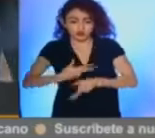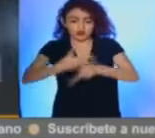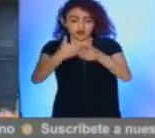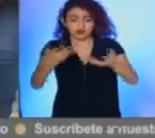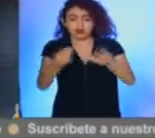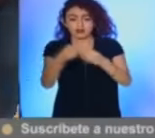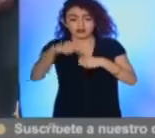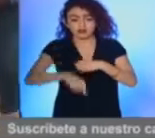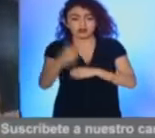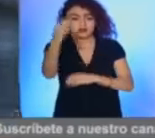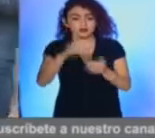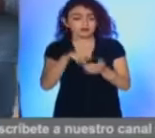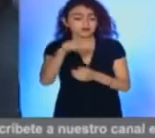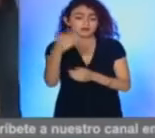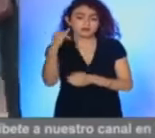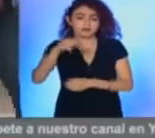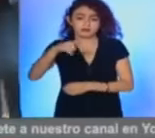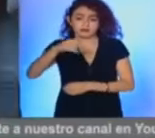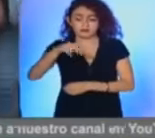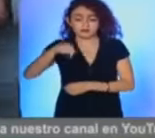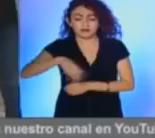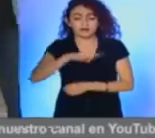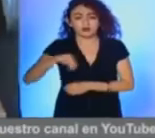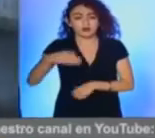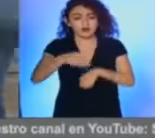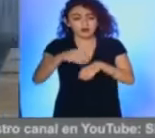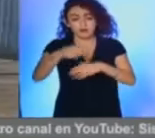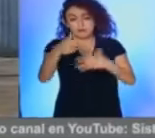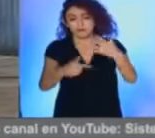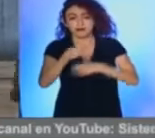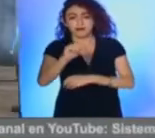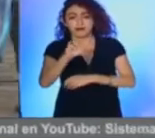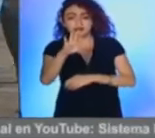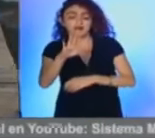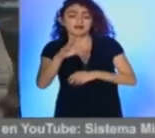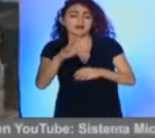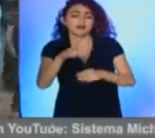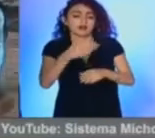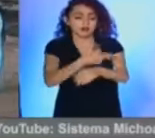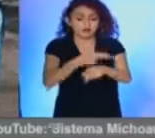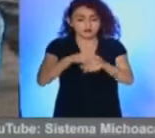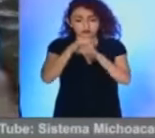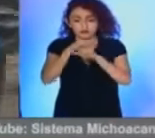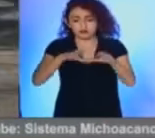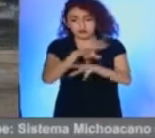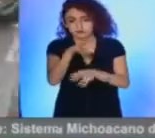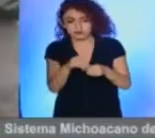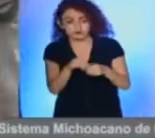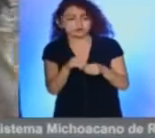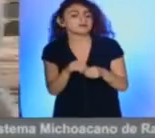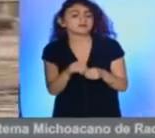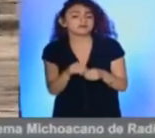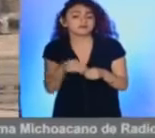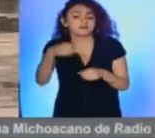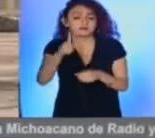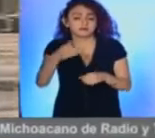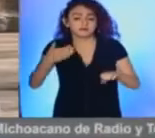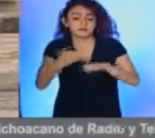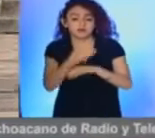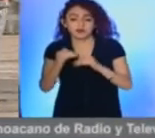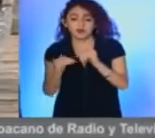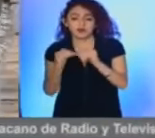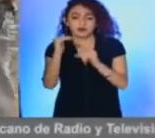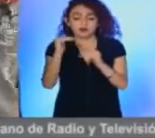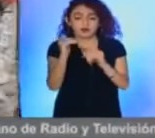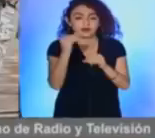2017 el INEGI ubicaba a Michoacán en el lugar número 24 en cuanto a transparencia y rendición de cuentas, pero nuestro estado ha